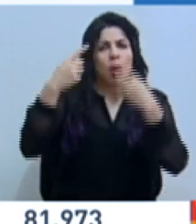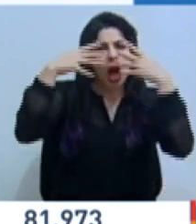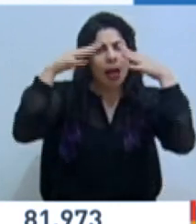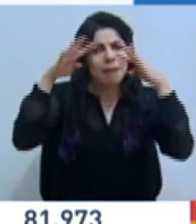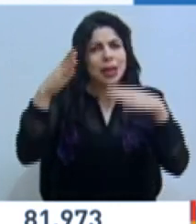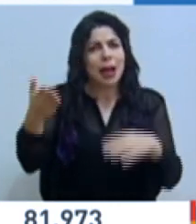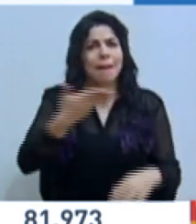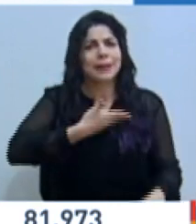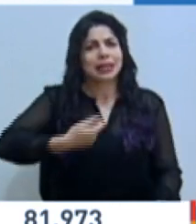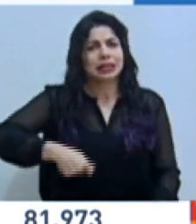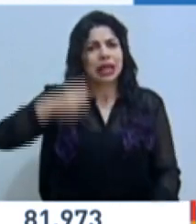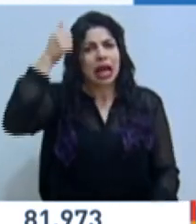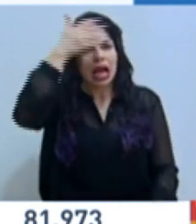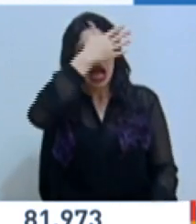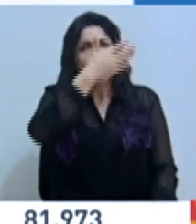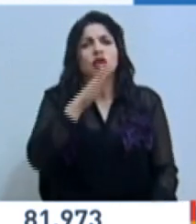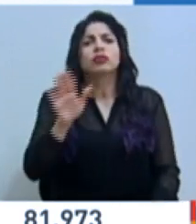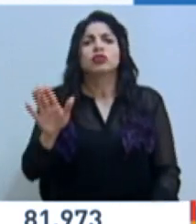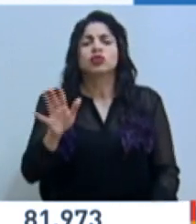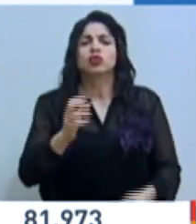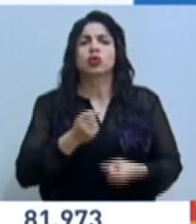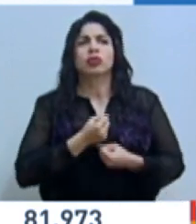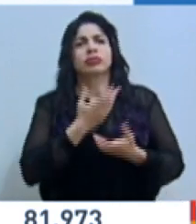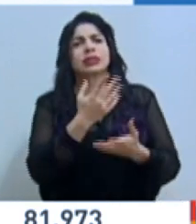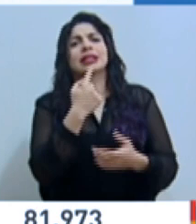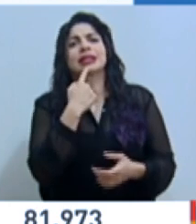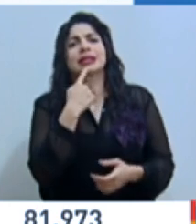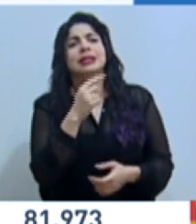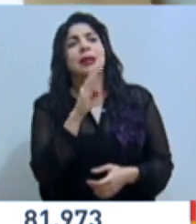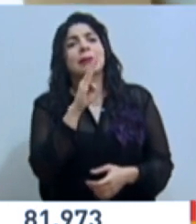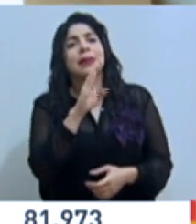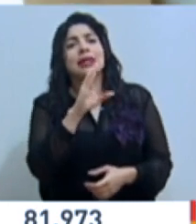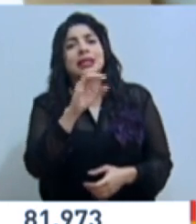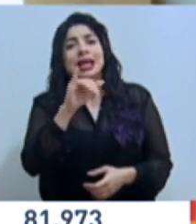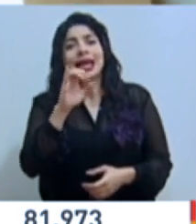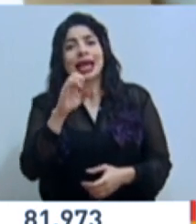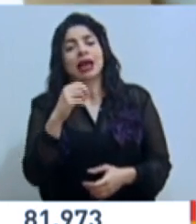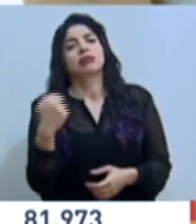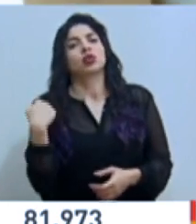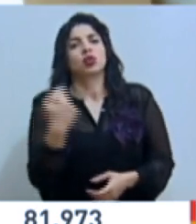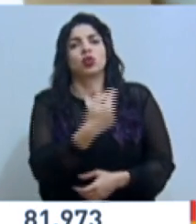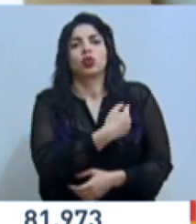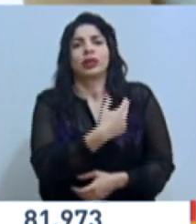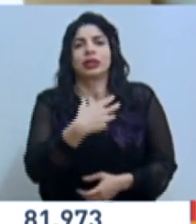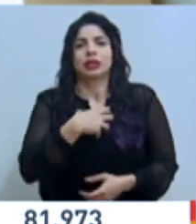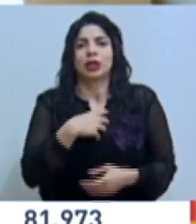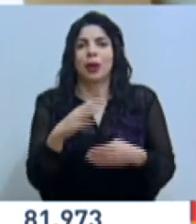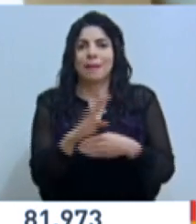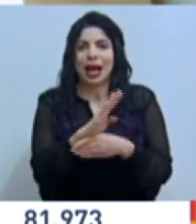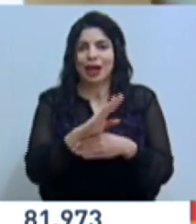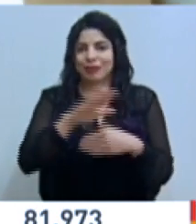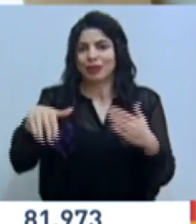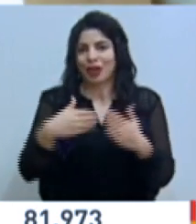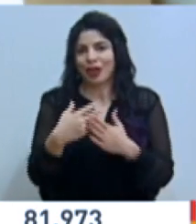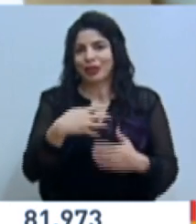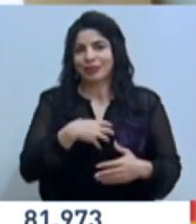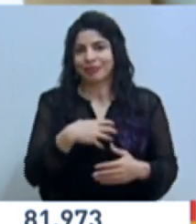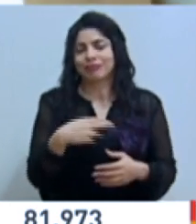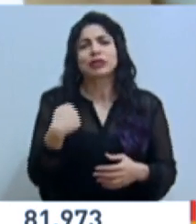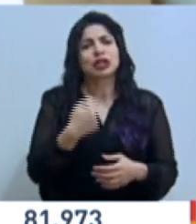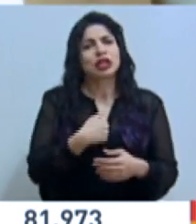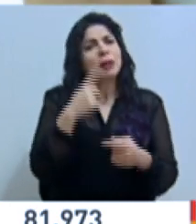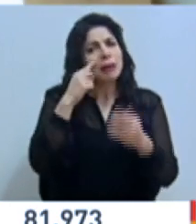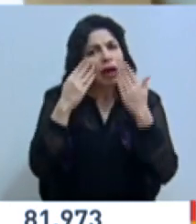presidente Alvarado es su expresión, que el BESI es nuestro banco. Así que estamos a la orden. También estamos,